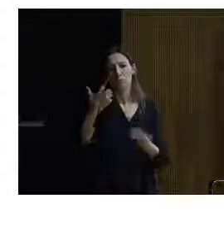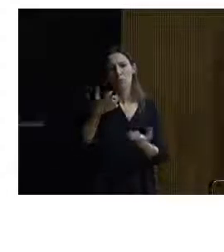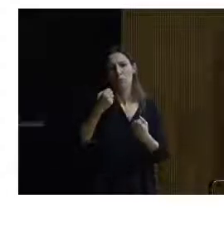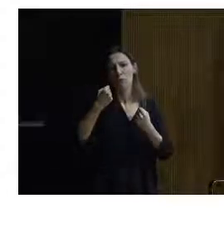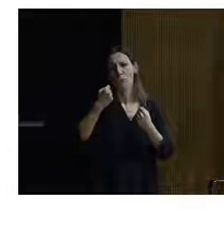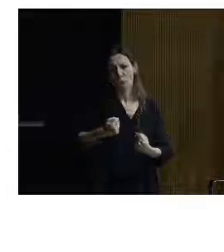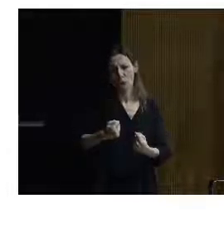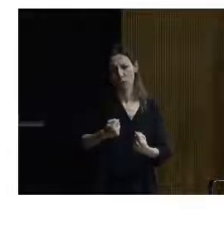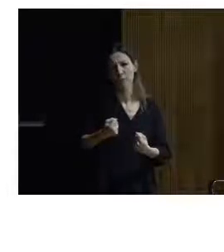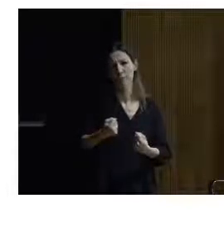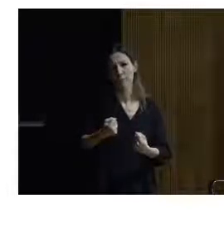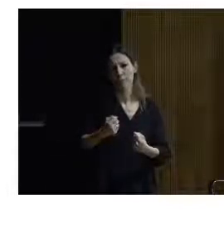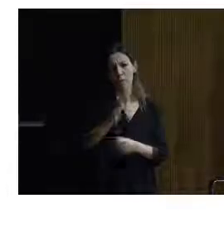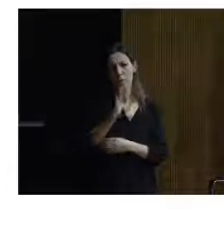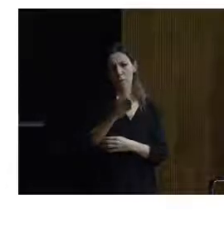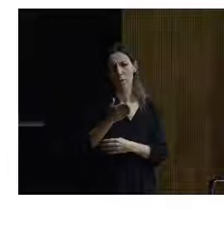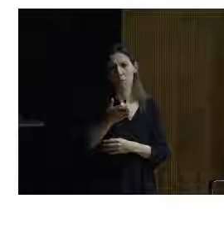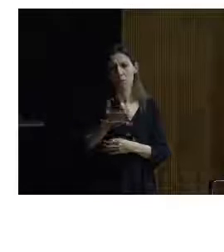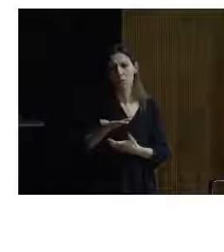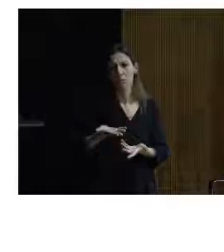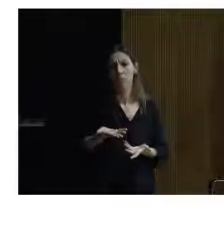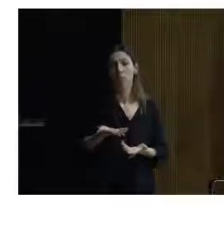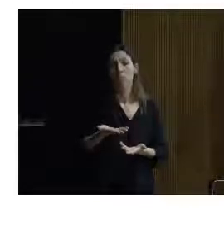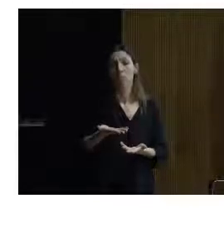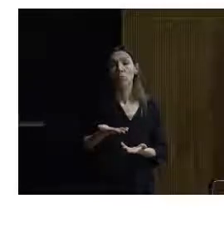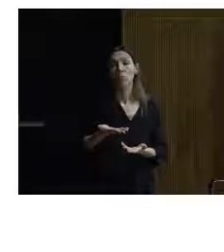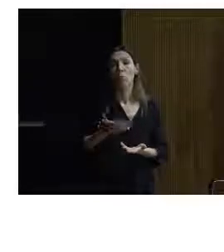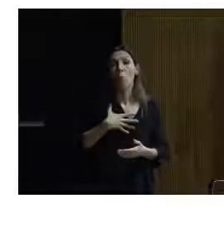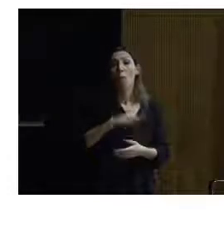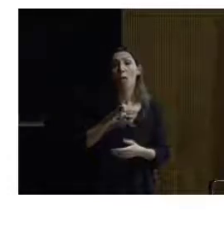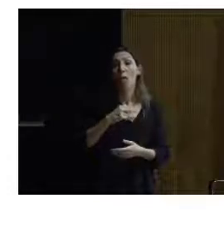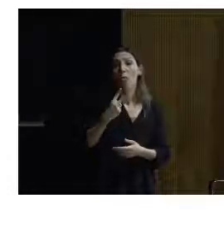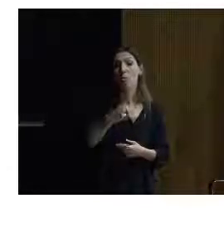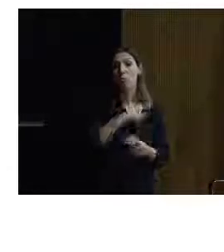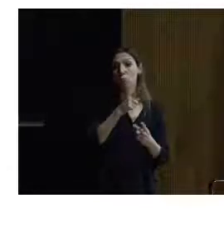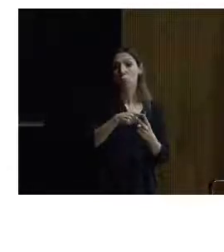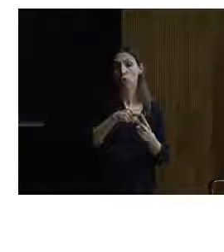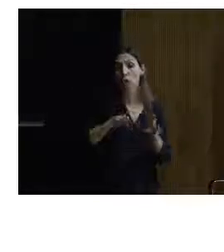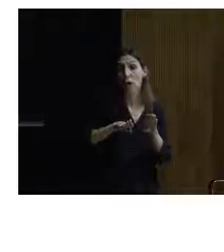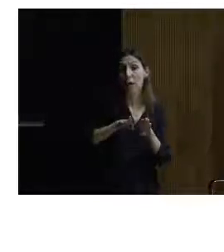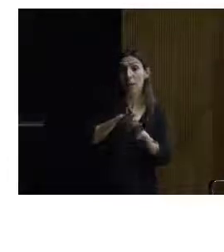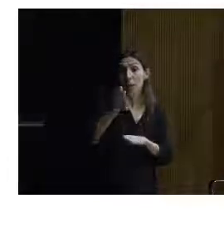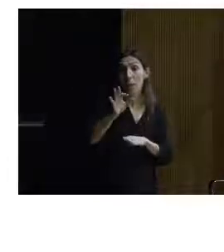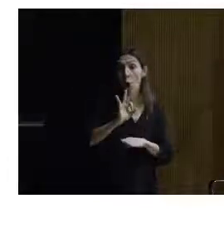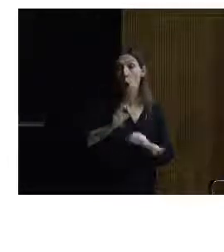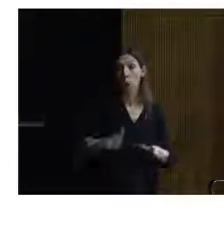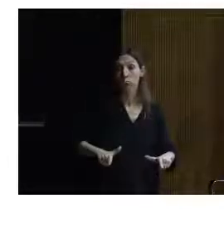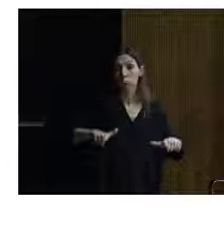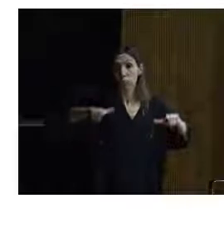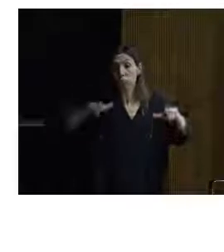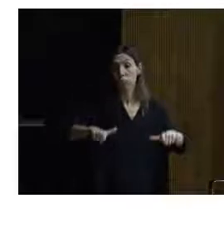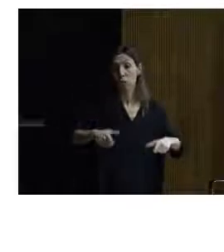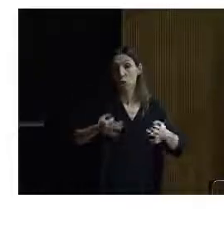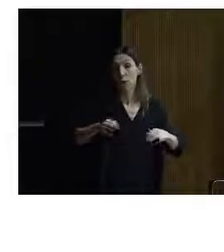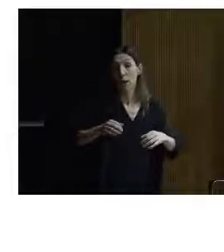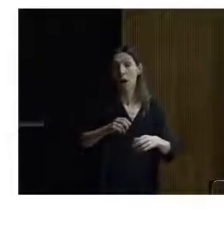Tenía cuatro posibilidades. O la rampa, una plataforma elevadora normal, o un ascensor parecido al que